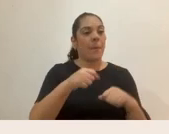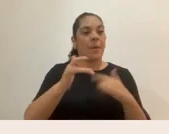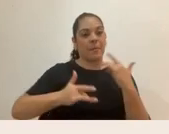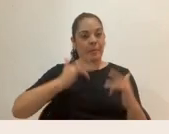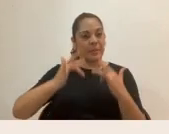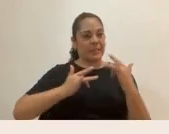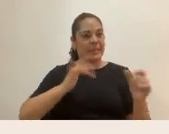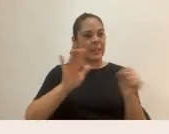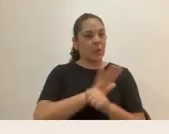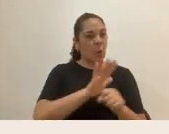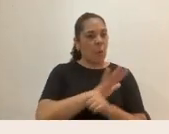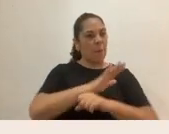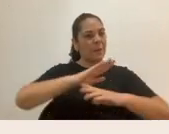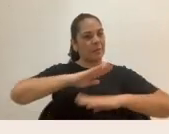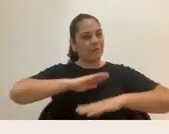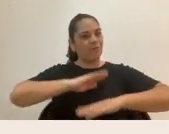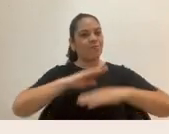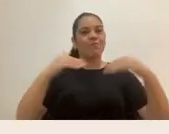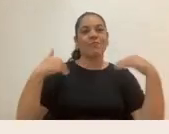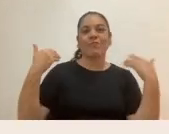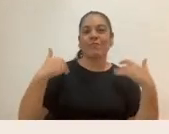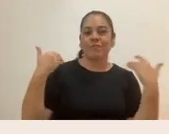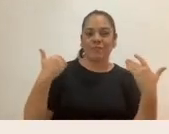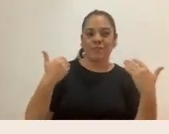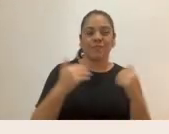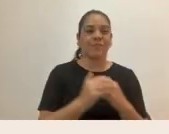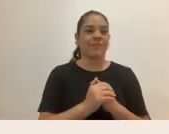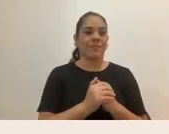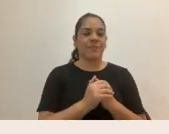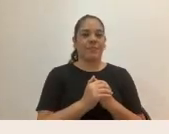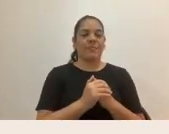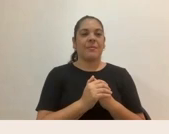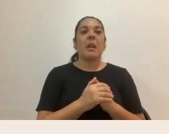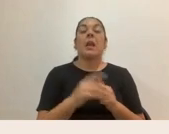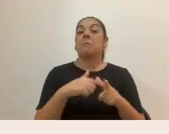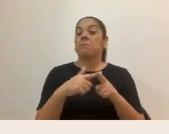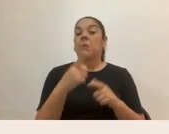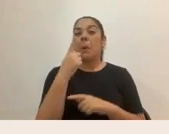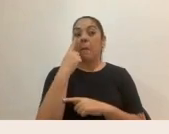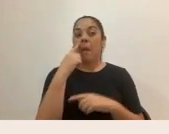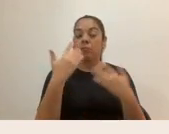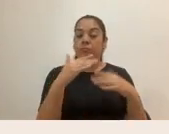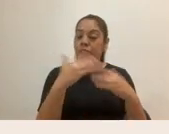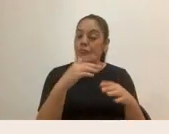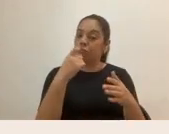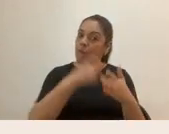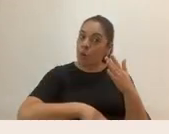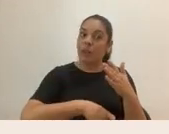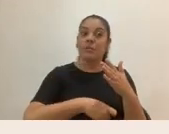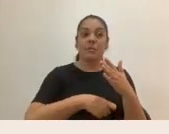completos, felices, realizados. Entonces vean ustedes qué fuerte, porque